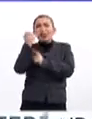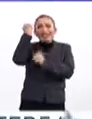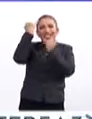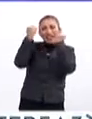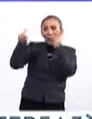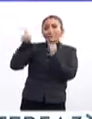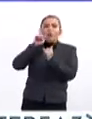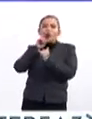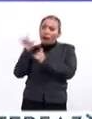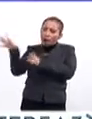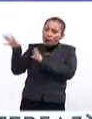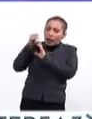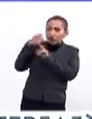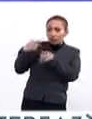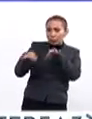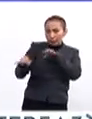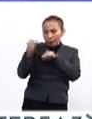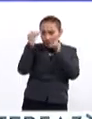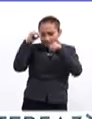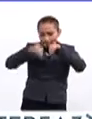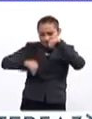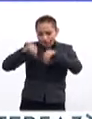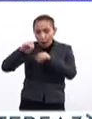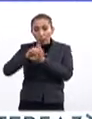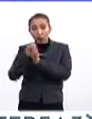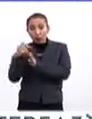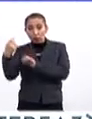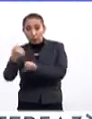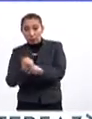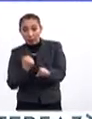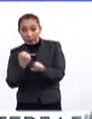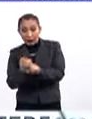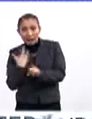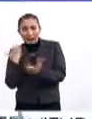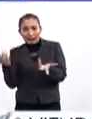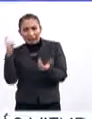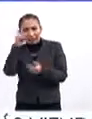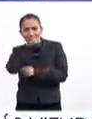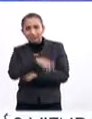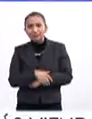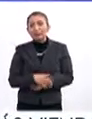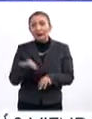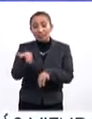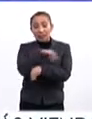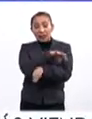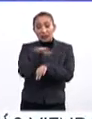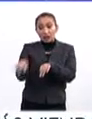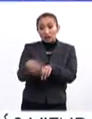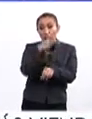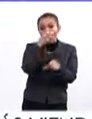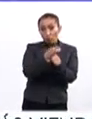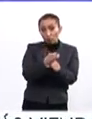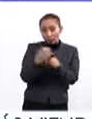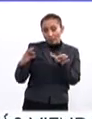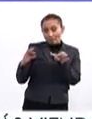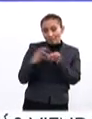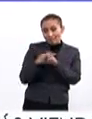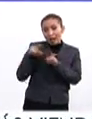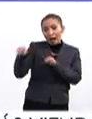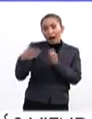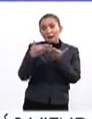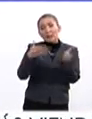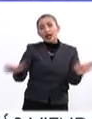ideas que la inspiraron en su trabajo creativo, como en su práctica y la complejidad. Diseño como segunda naturaleza